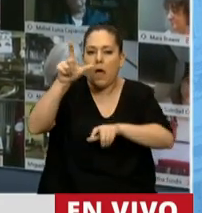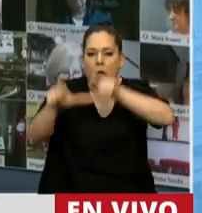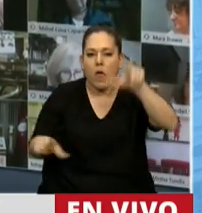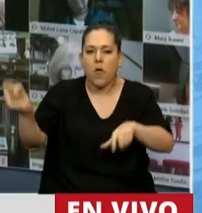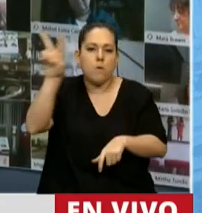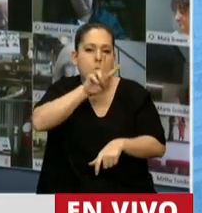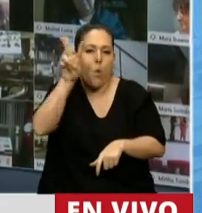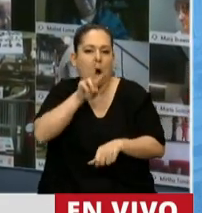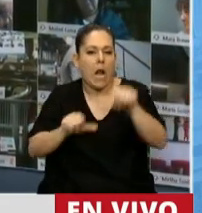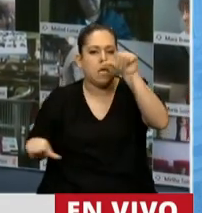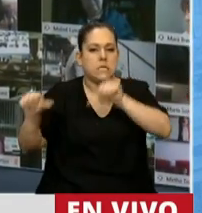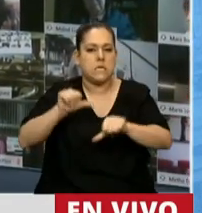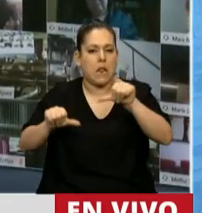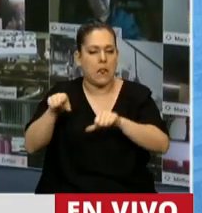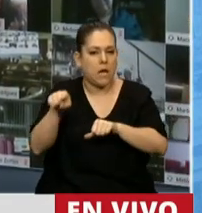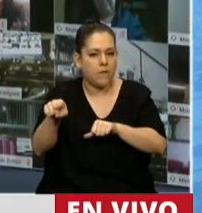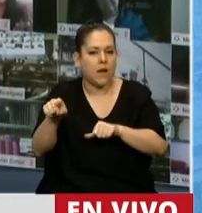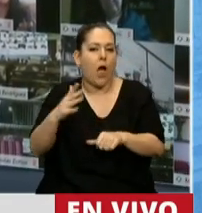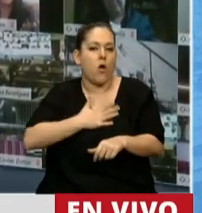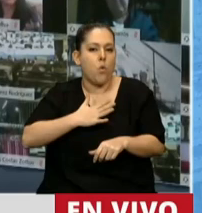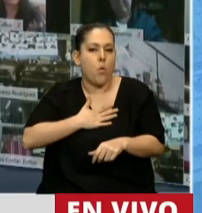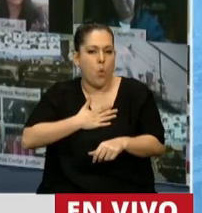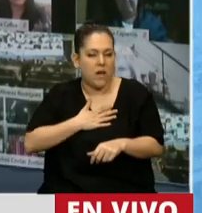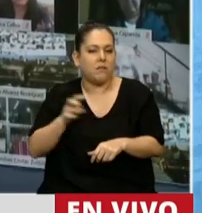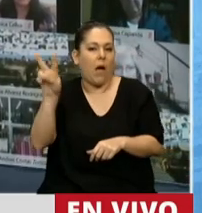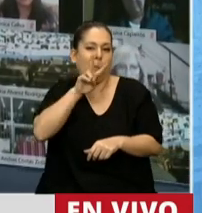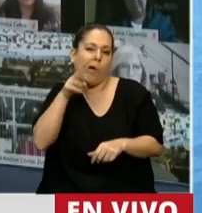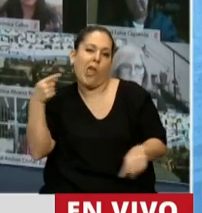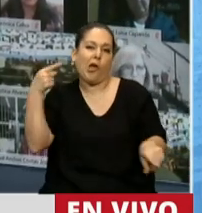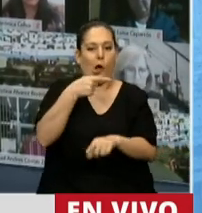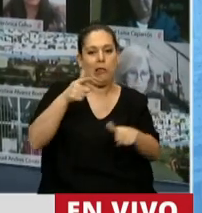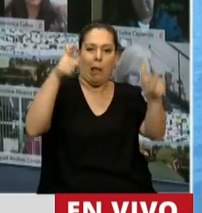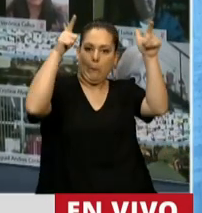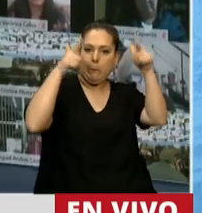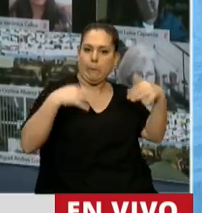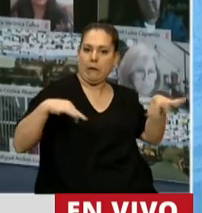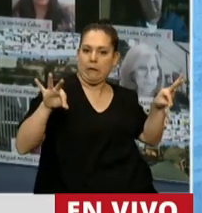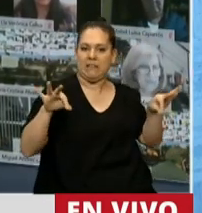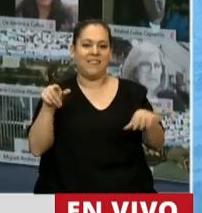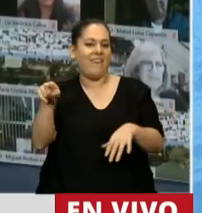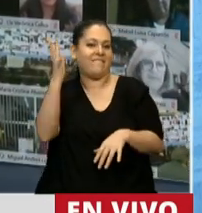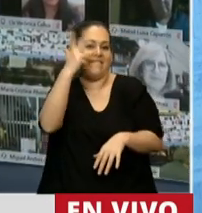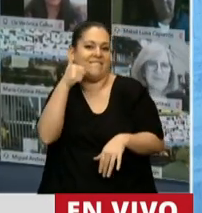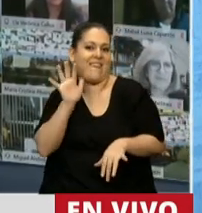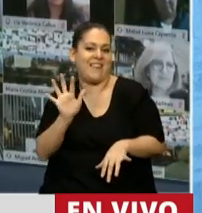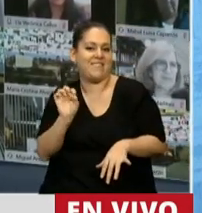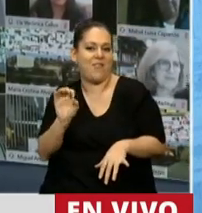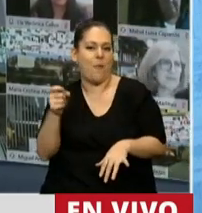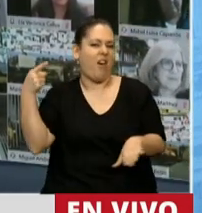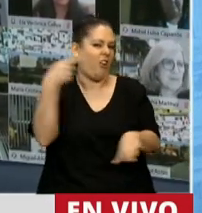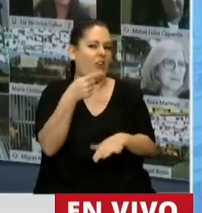mujeres científicas, nuestras antiprincesas, como a ellas les gusta llamarse,